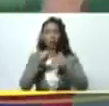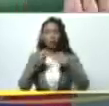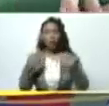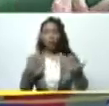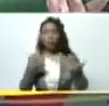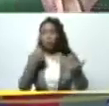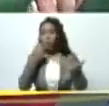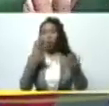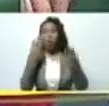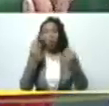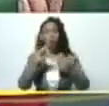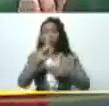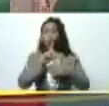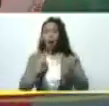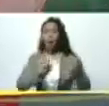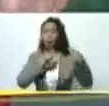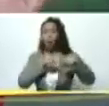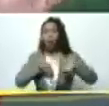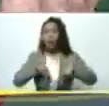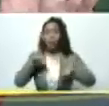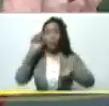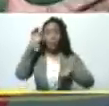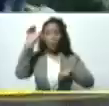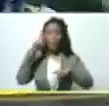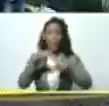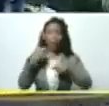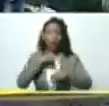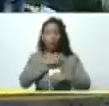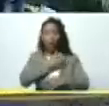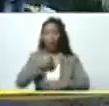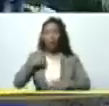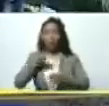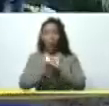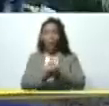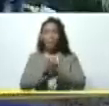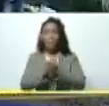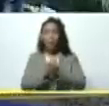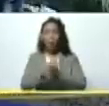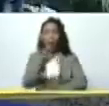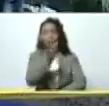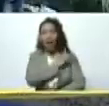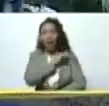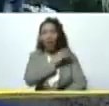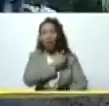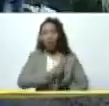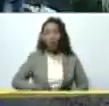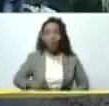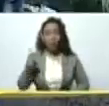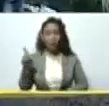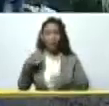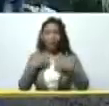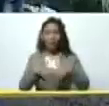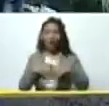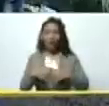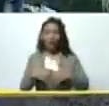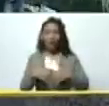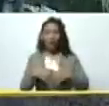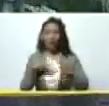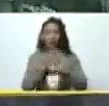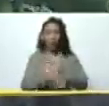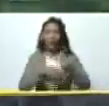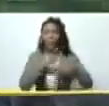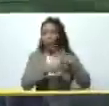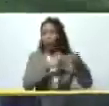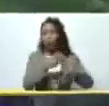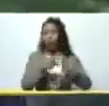muchos no apostaron por esta nación pero aquí está nuestro querido amigo el jefe el dueño de esta unidad productiva José González quien